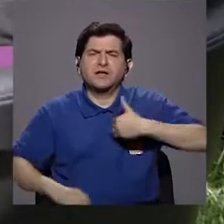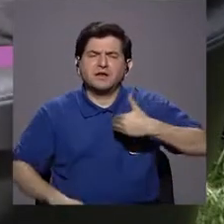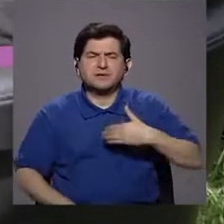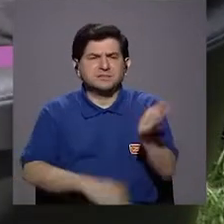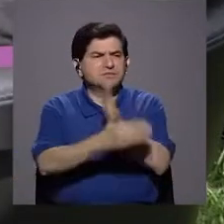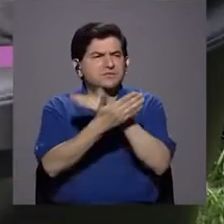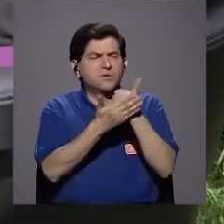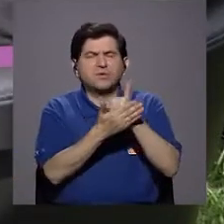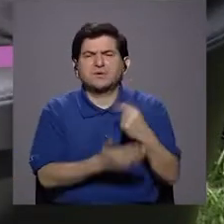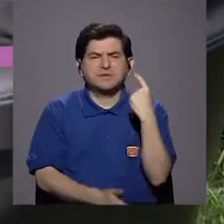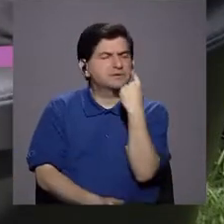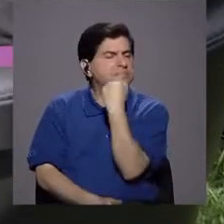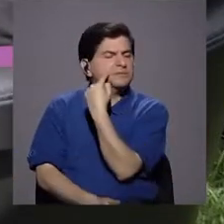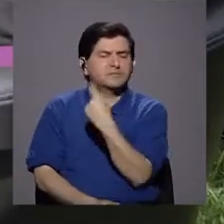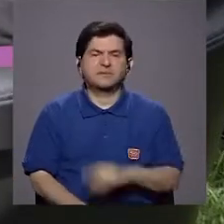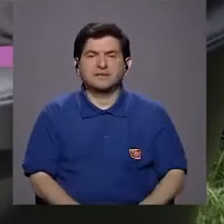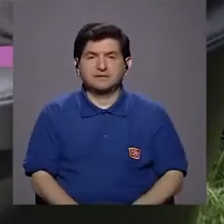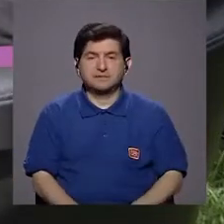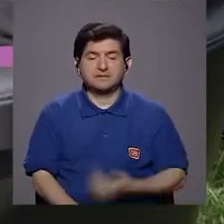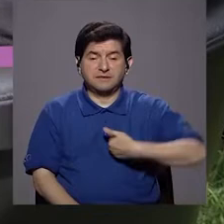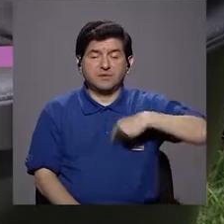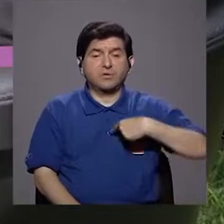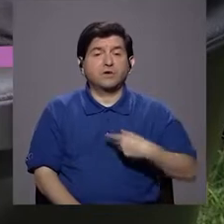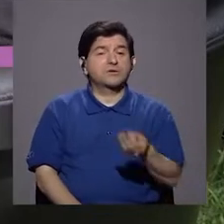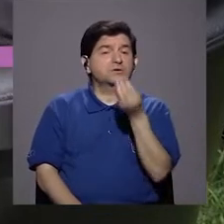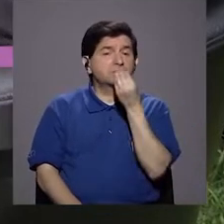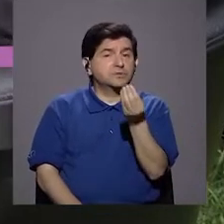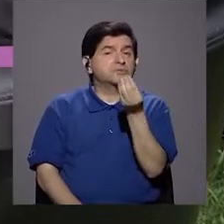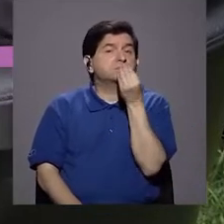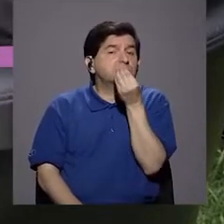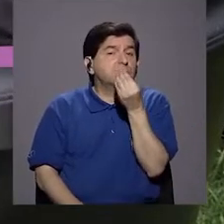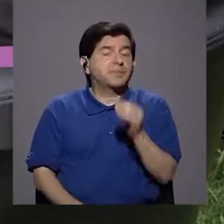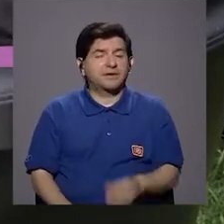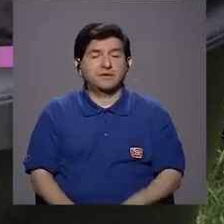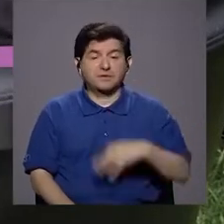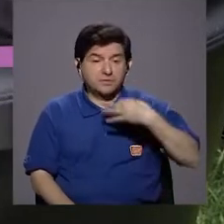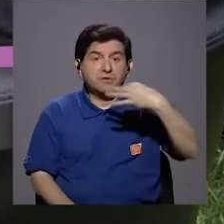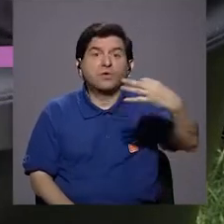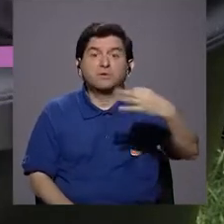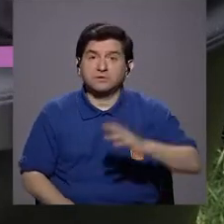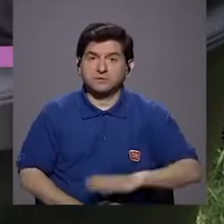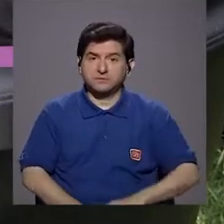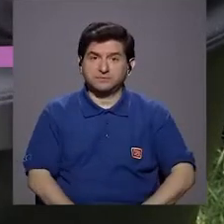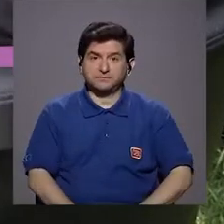con esta parte dental, por ejemplo, con lo que llevamos a la boca, con lo que nos comemos diariamente.